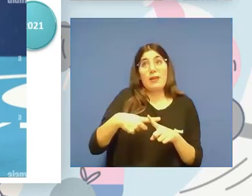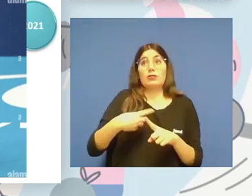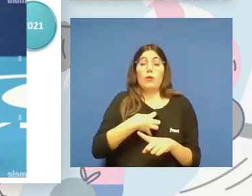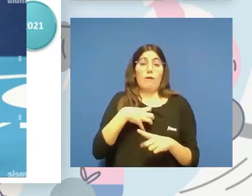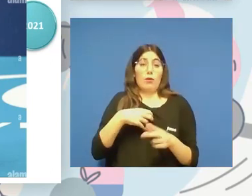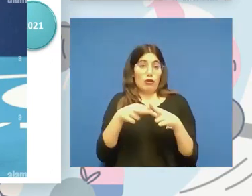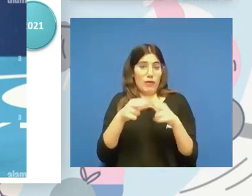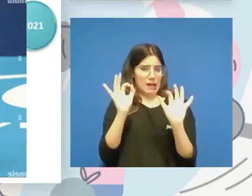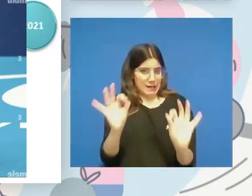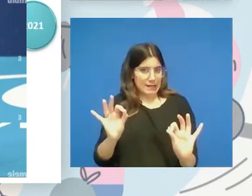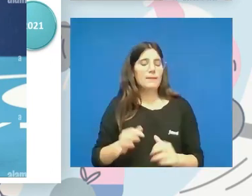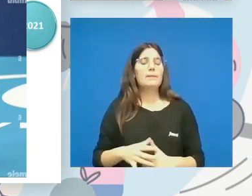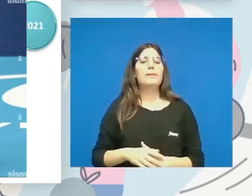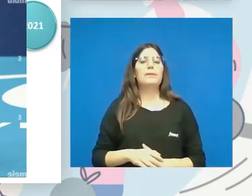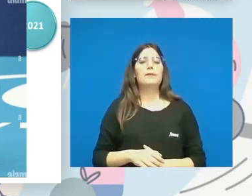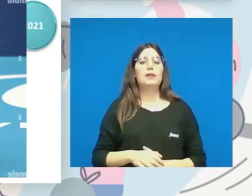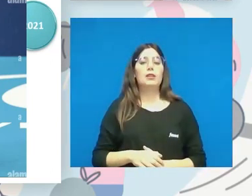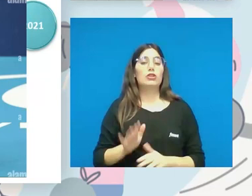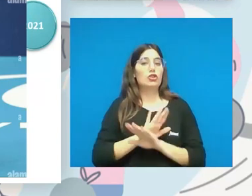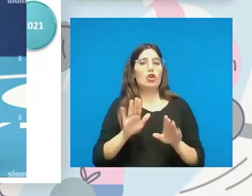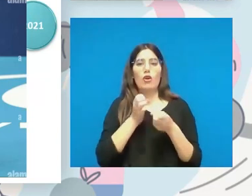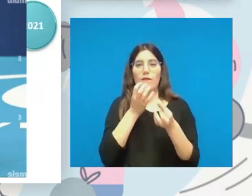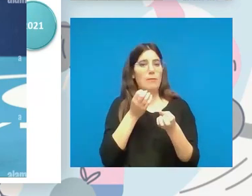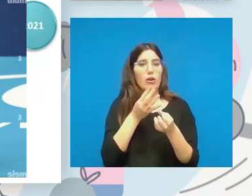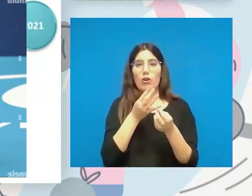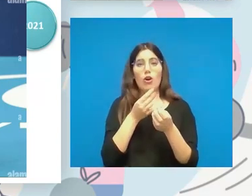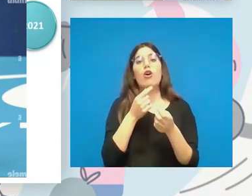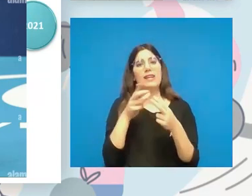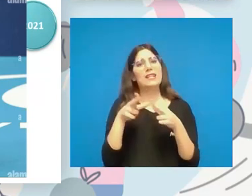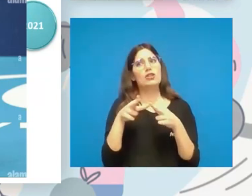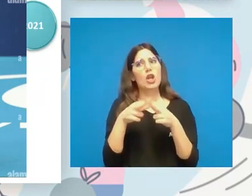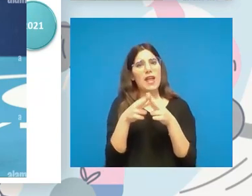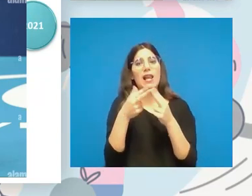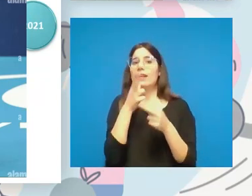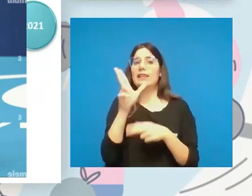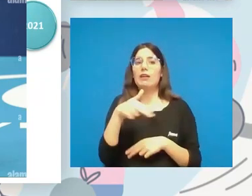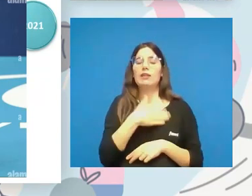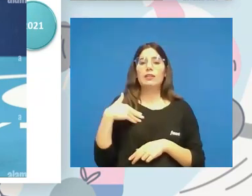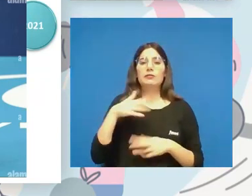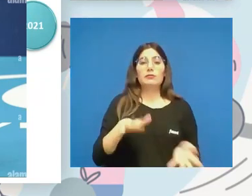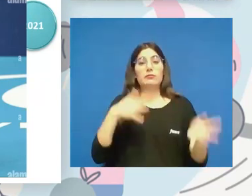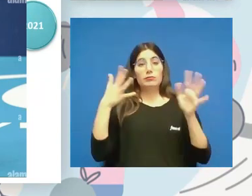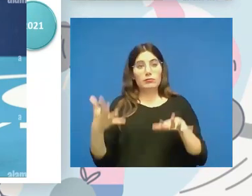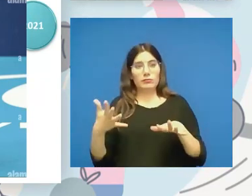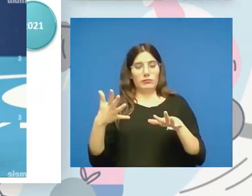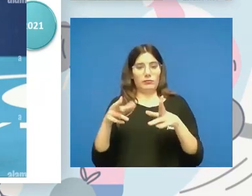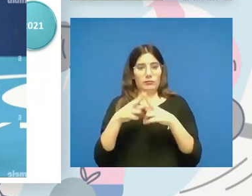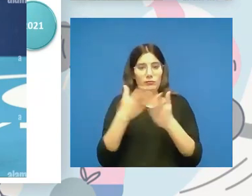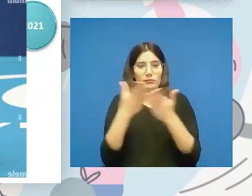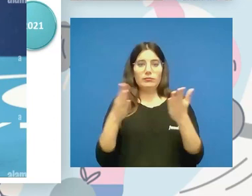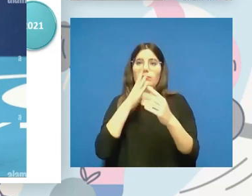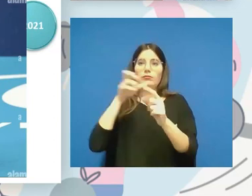perdamos nunca de vista, no solo informativa, sino como estamos intentando transponer, de transformar sociedades creando referentes,